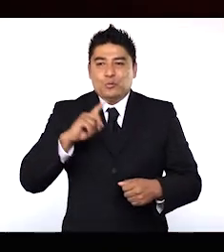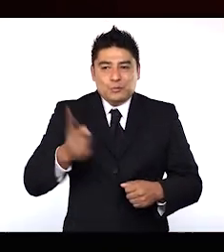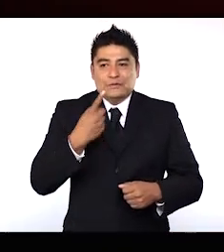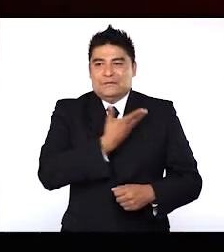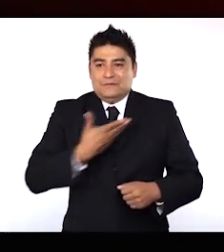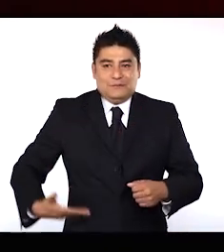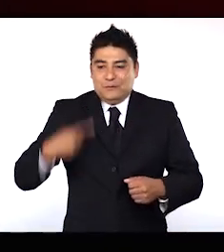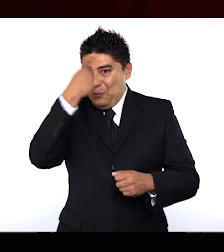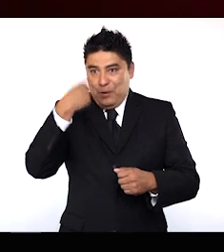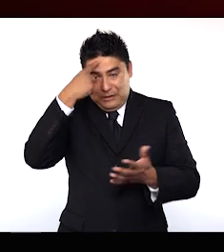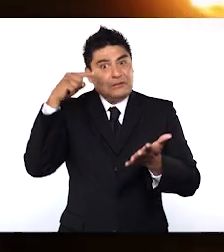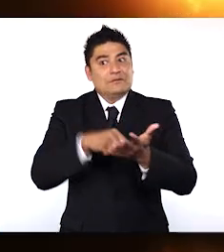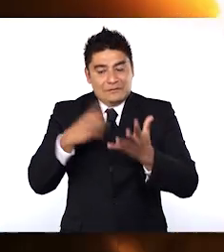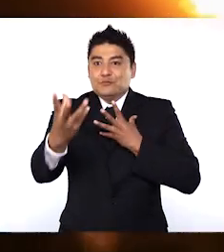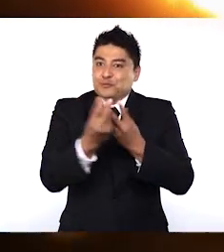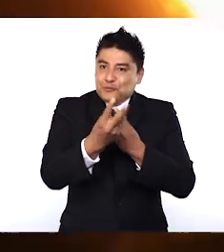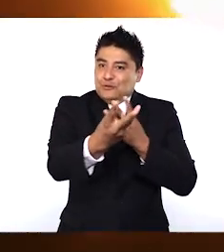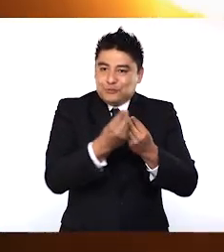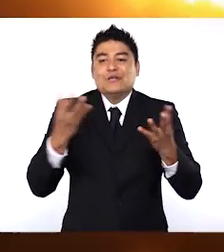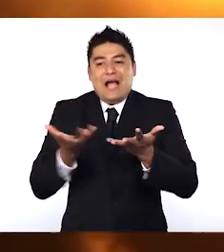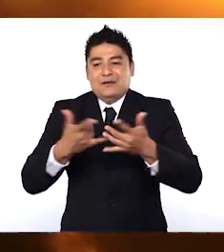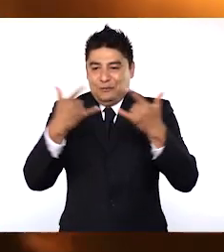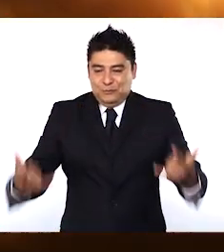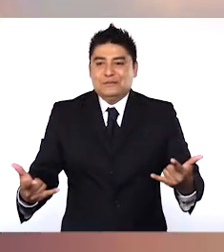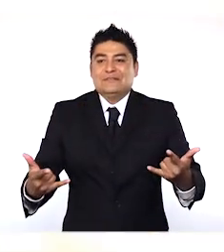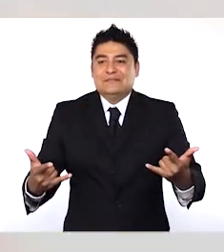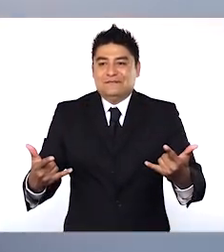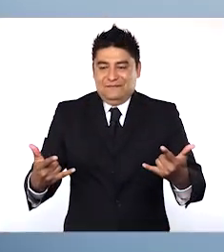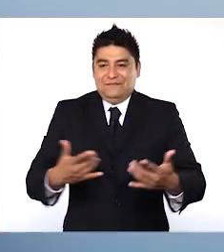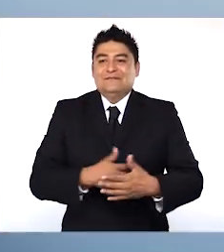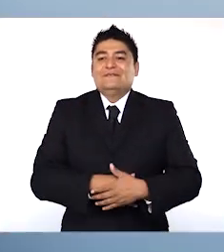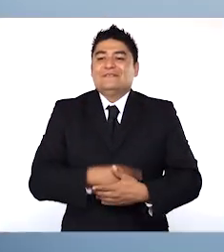Es hora de creer. Juntos hagamos historia.